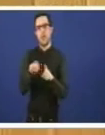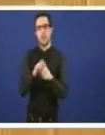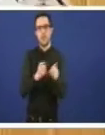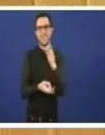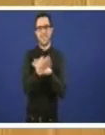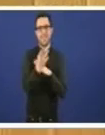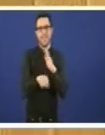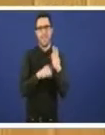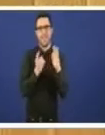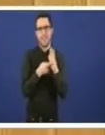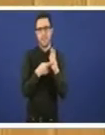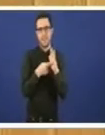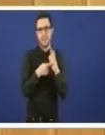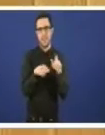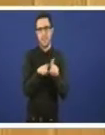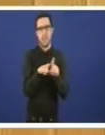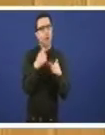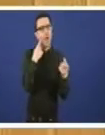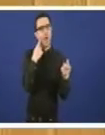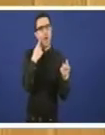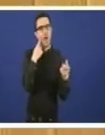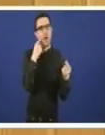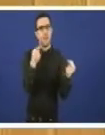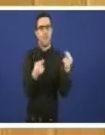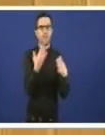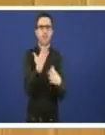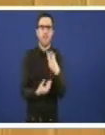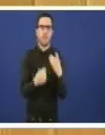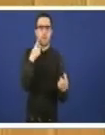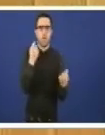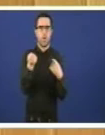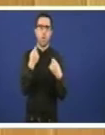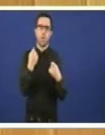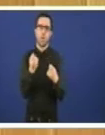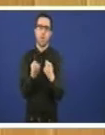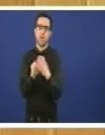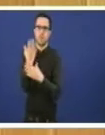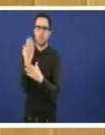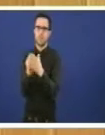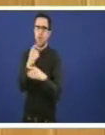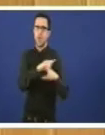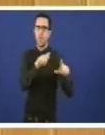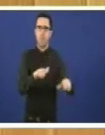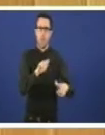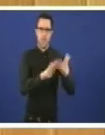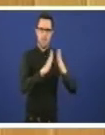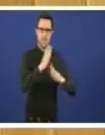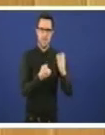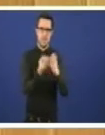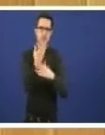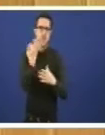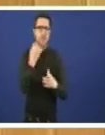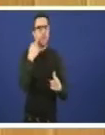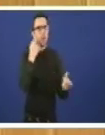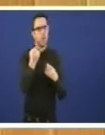esta, as deficiencias de control das emisións destas plantas, porque chega o informe a conclusión de que